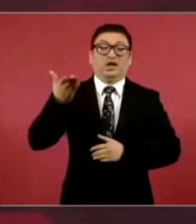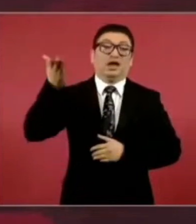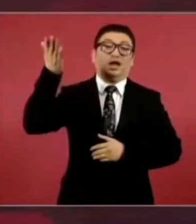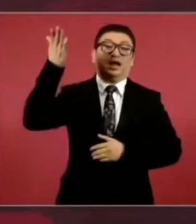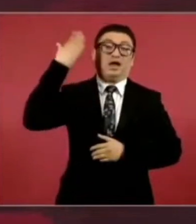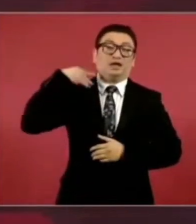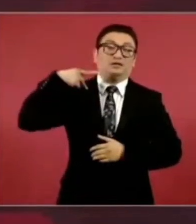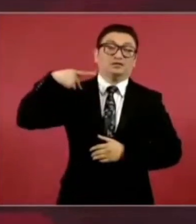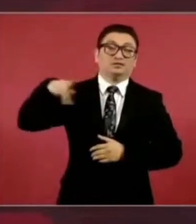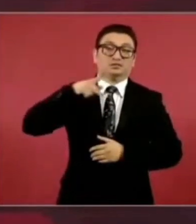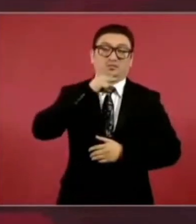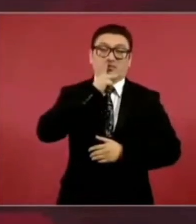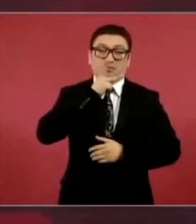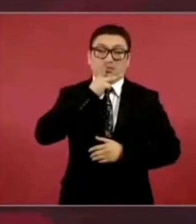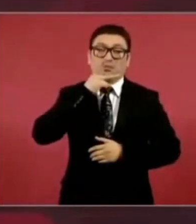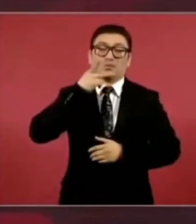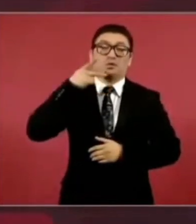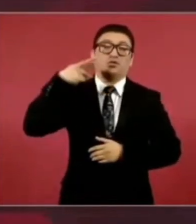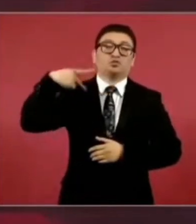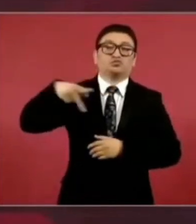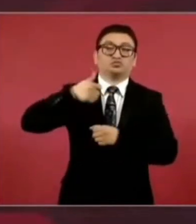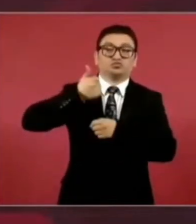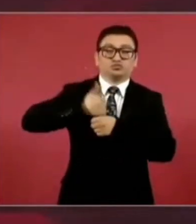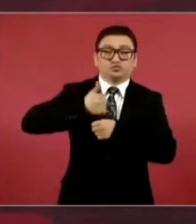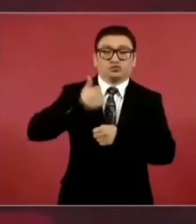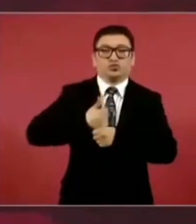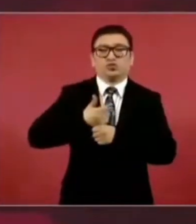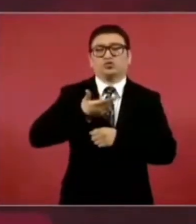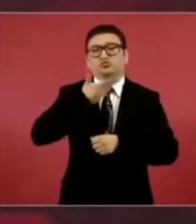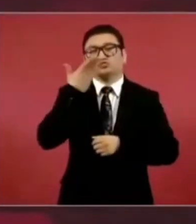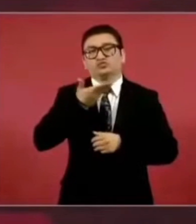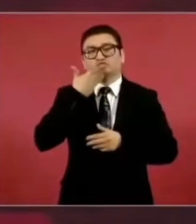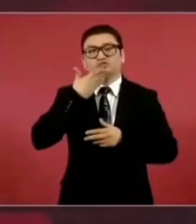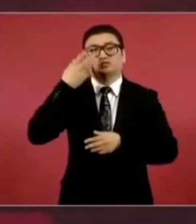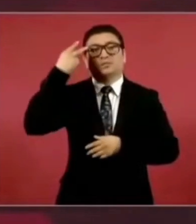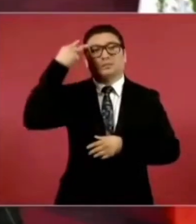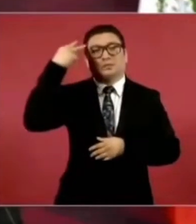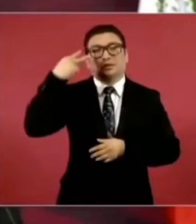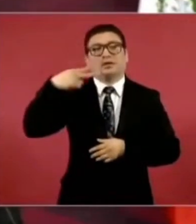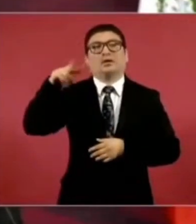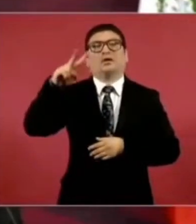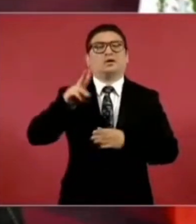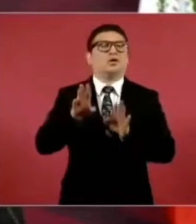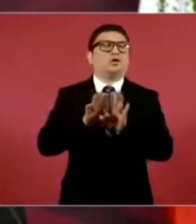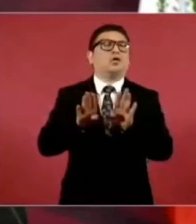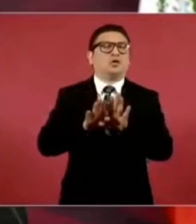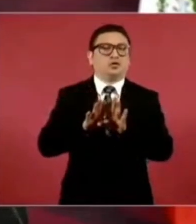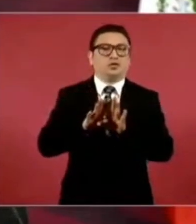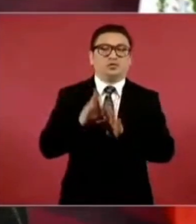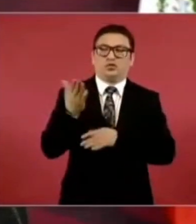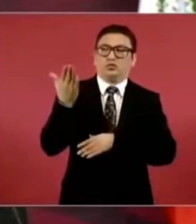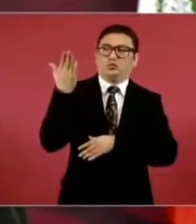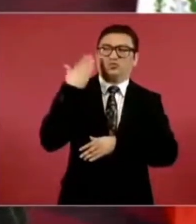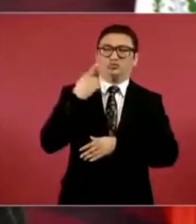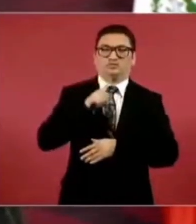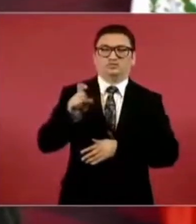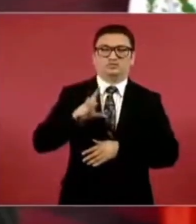sus abuelos tiene 130 años